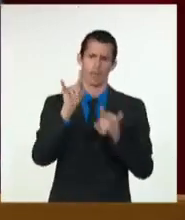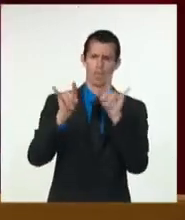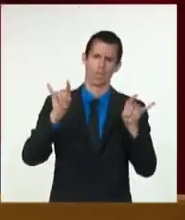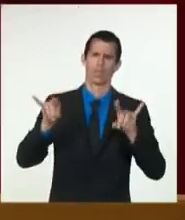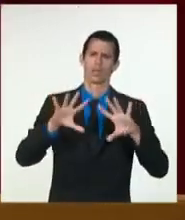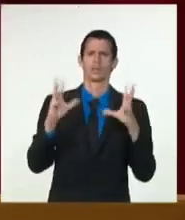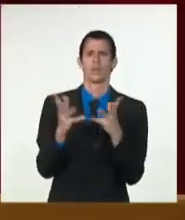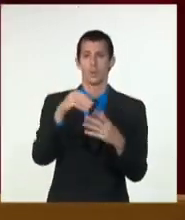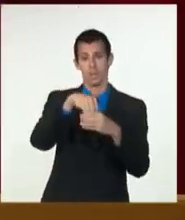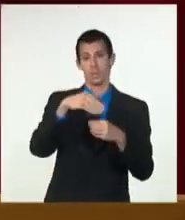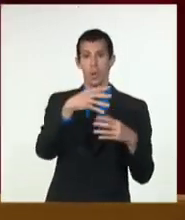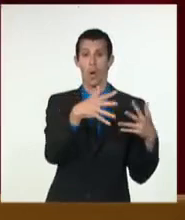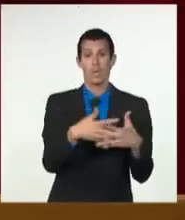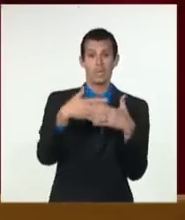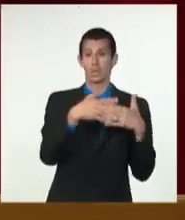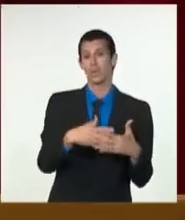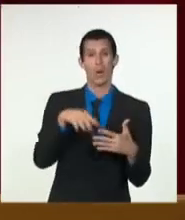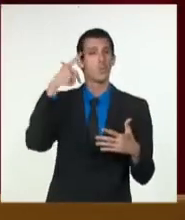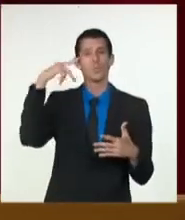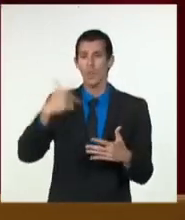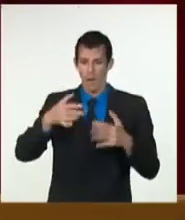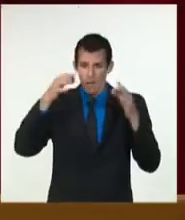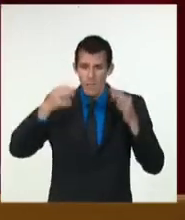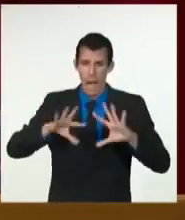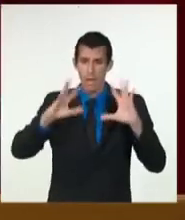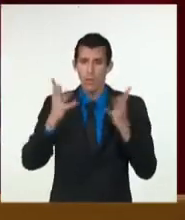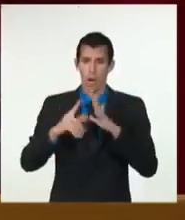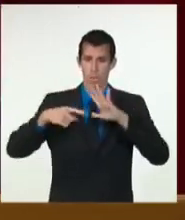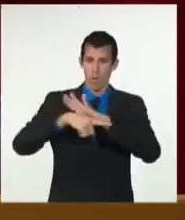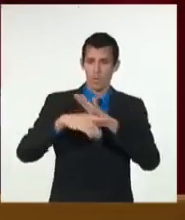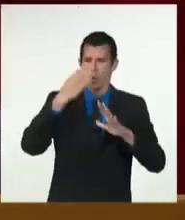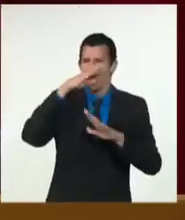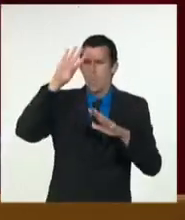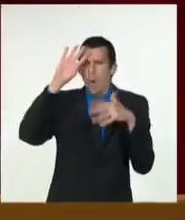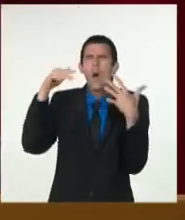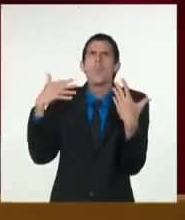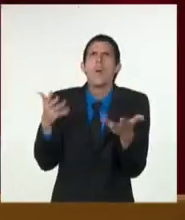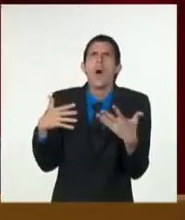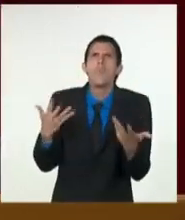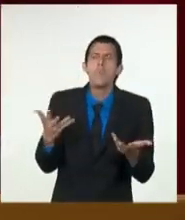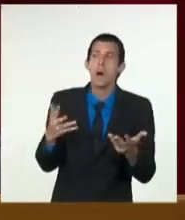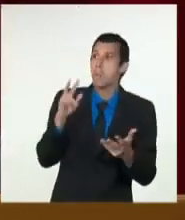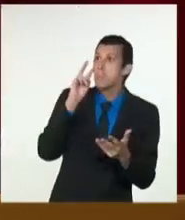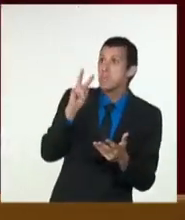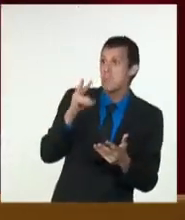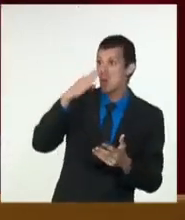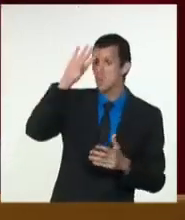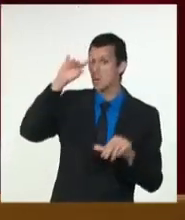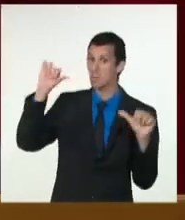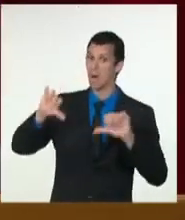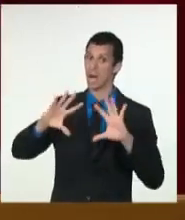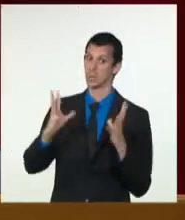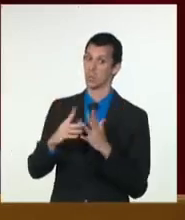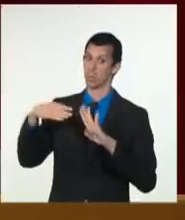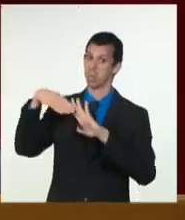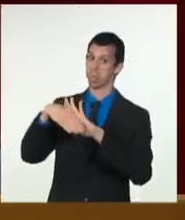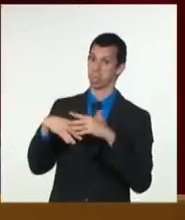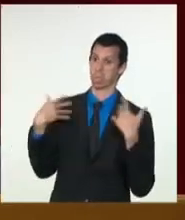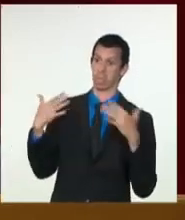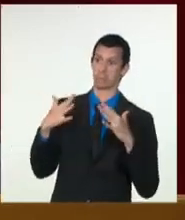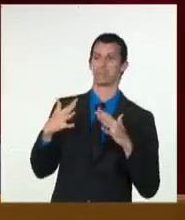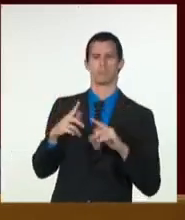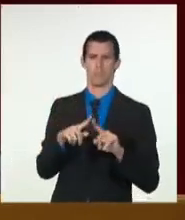su propio país. No siempre tiene el éxito deseado. Por ejemplo, decenas de legislaturas estaduales,